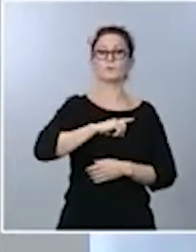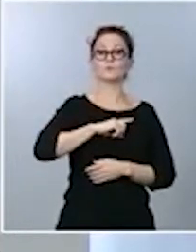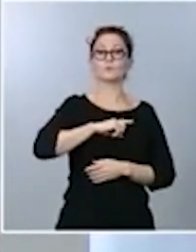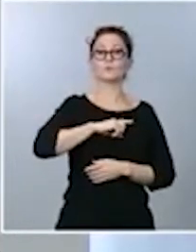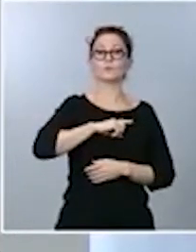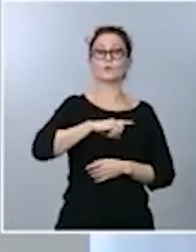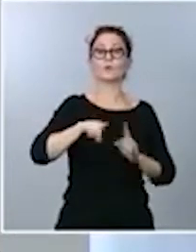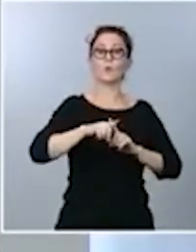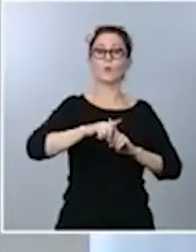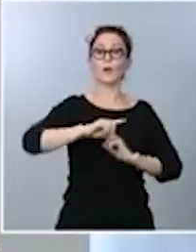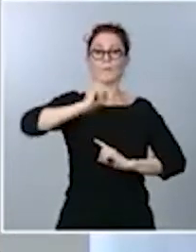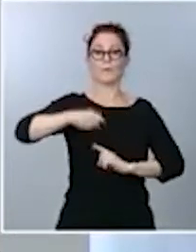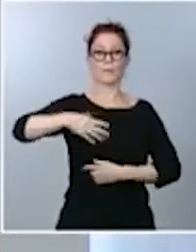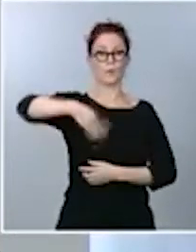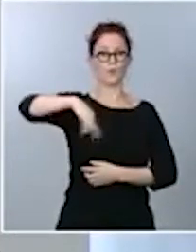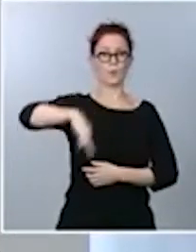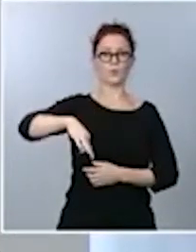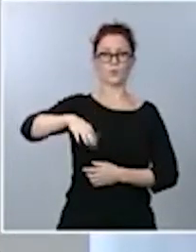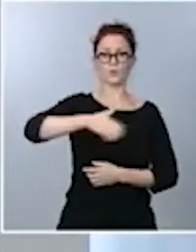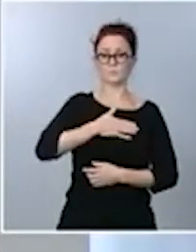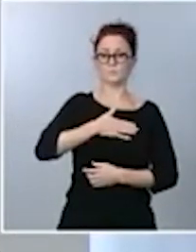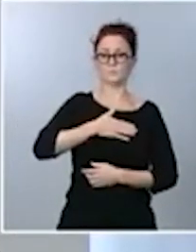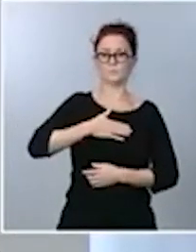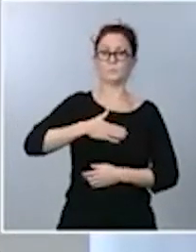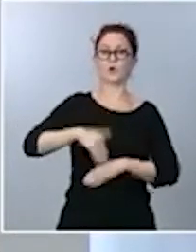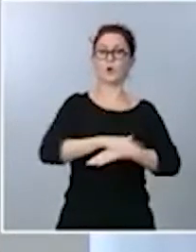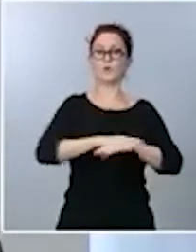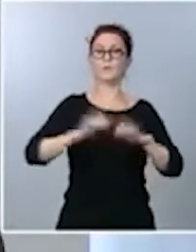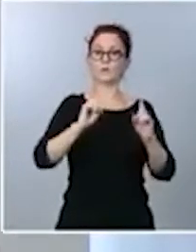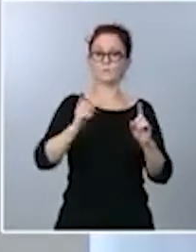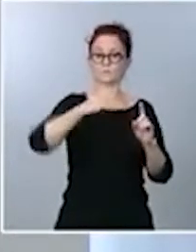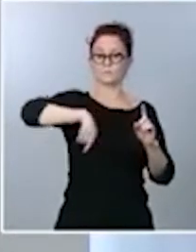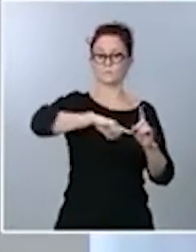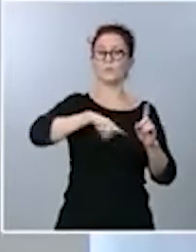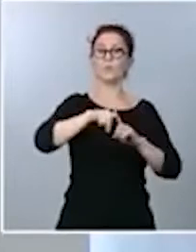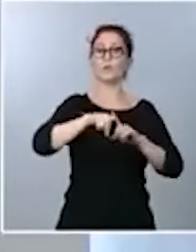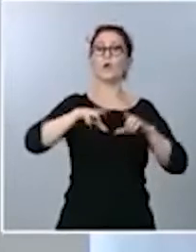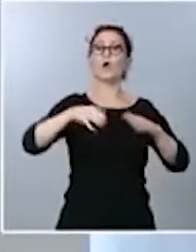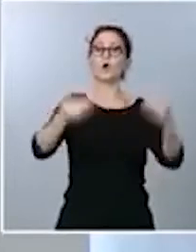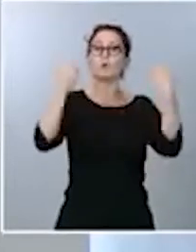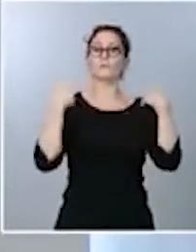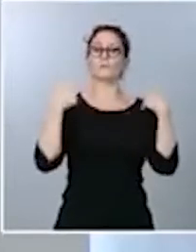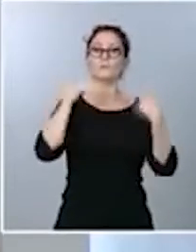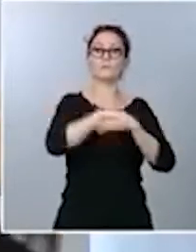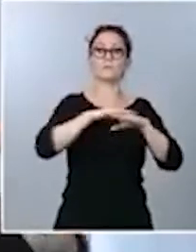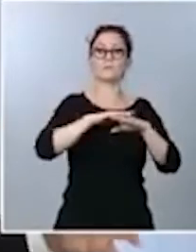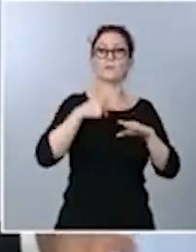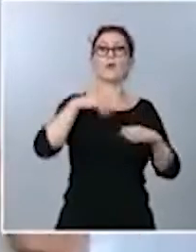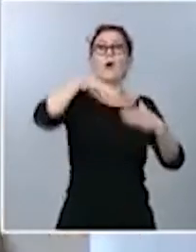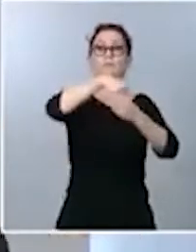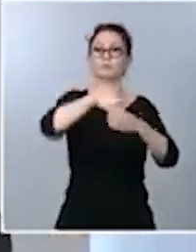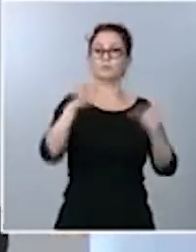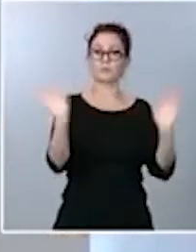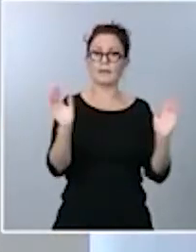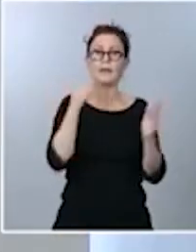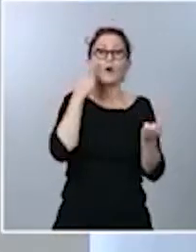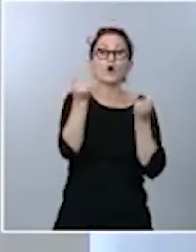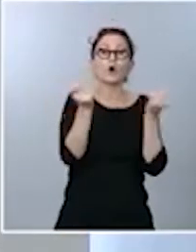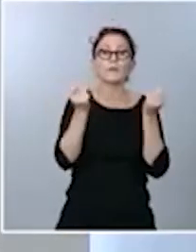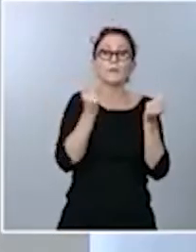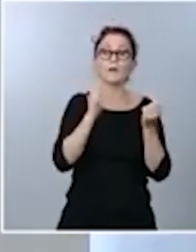Yo he dicho antes que nuestro trabajo es el de no invadir competencias de ninguna administración, coordinarlas, que es lo que estamos haciendo, con el plan de respuesta temprana,